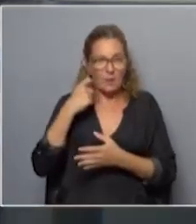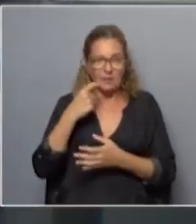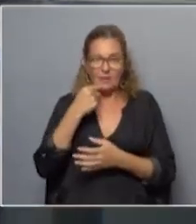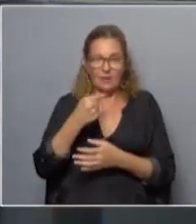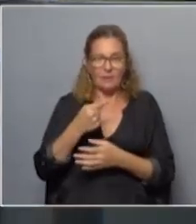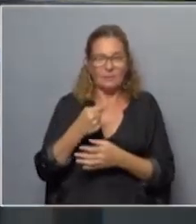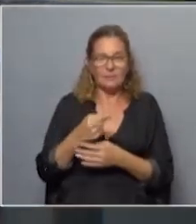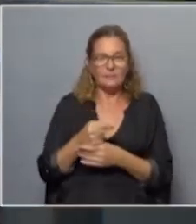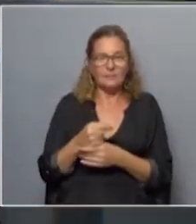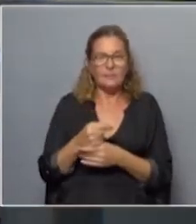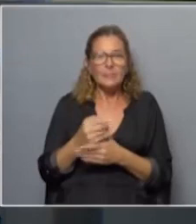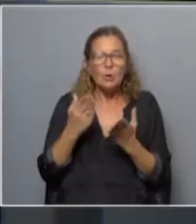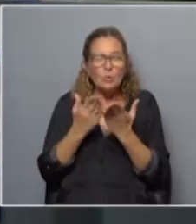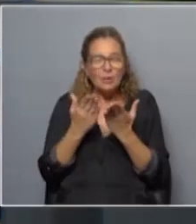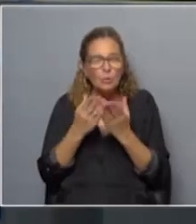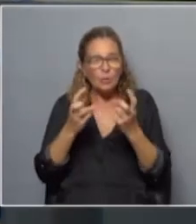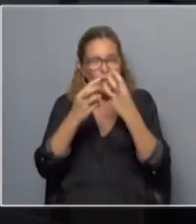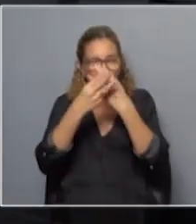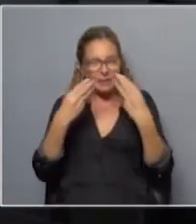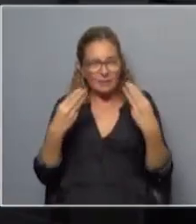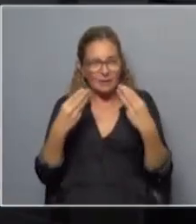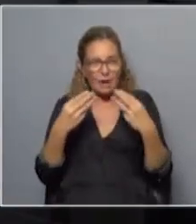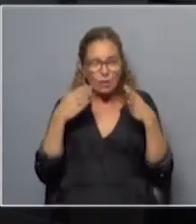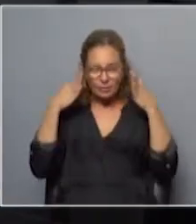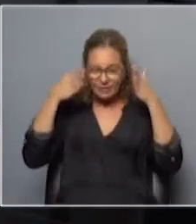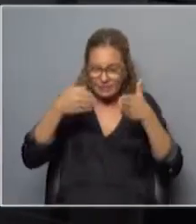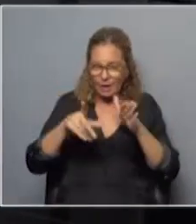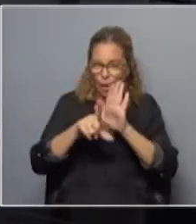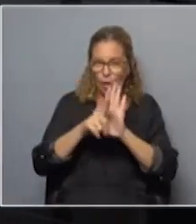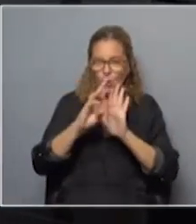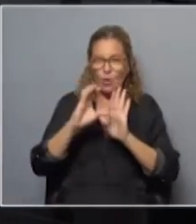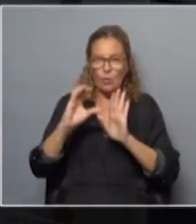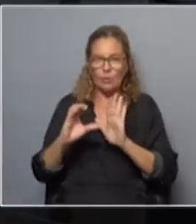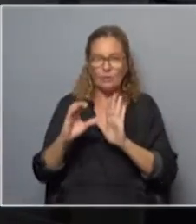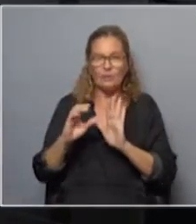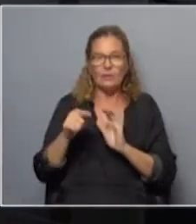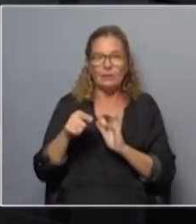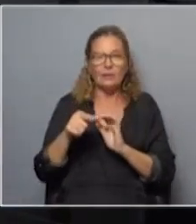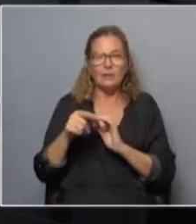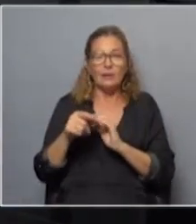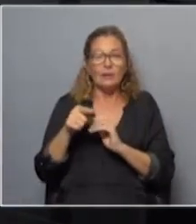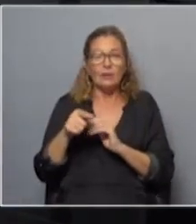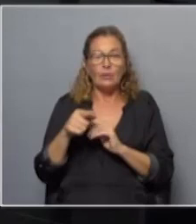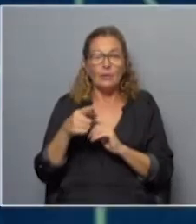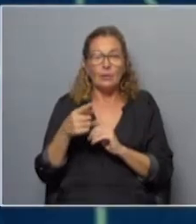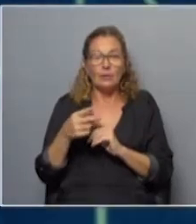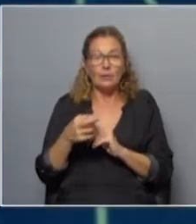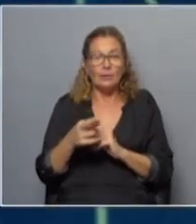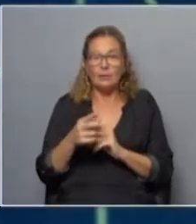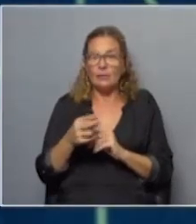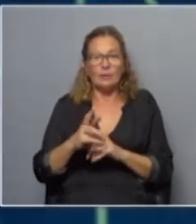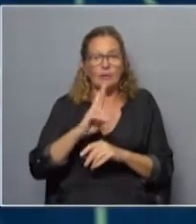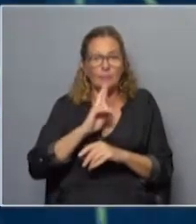en un estudio general que hicimos no centrado en la LUC sino general de la cobertura en el segundo semestre de 2021 nos dio el mismo patrón